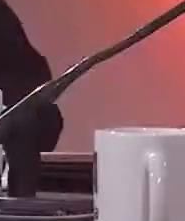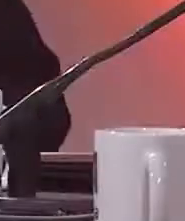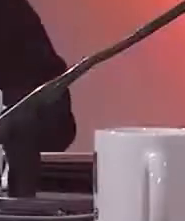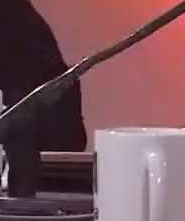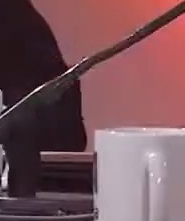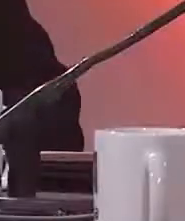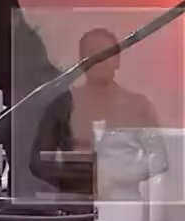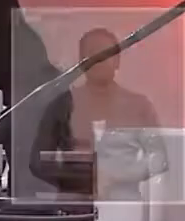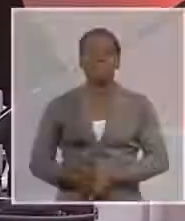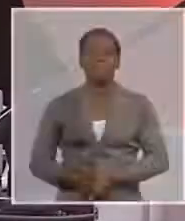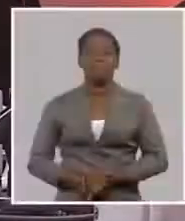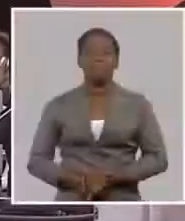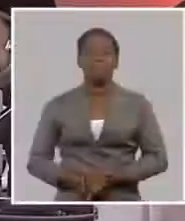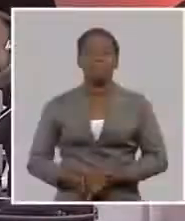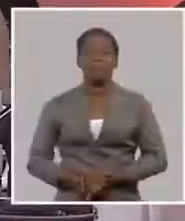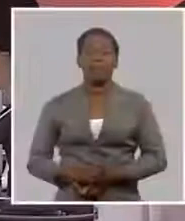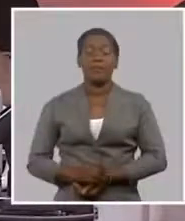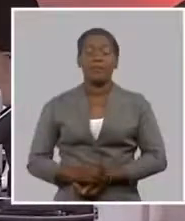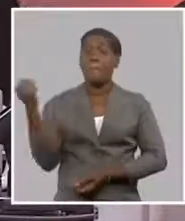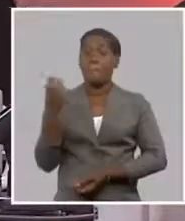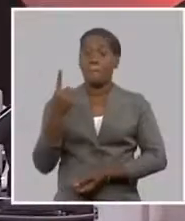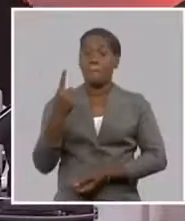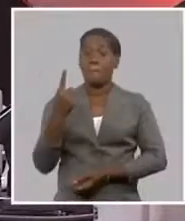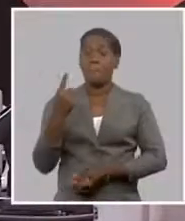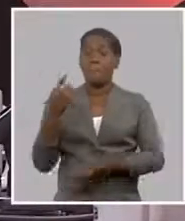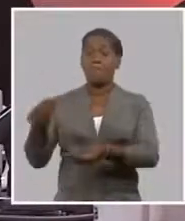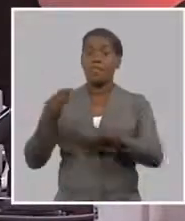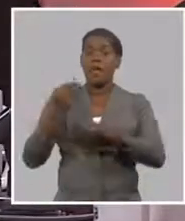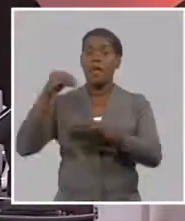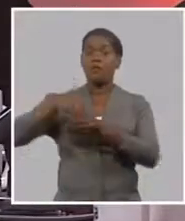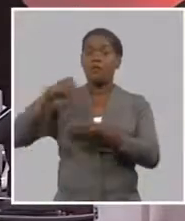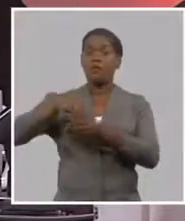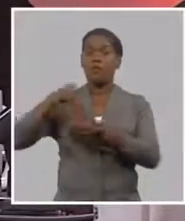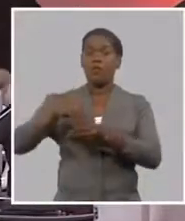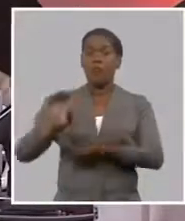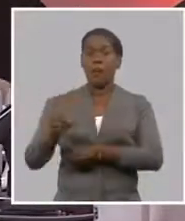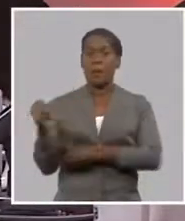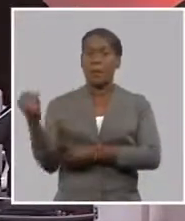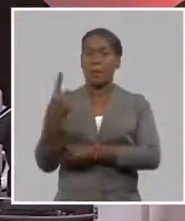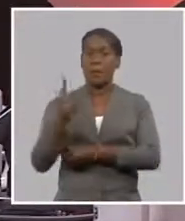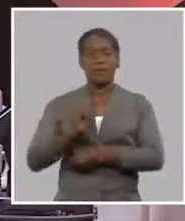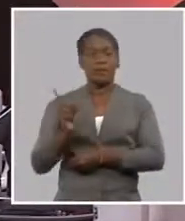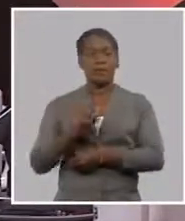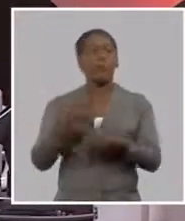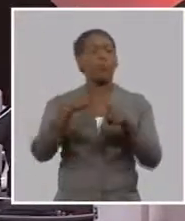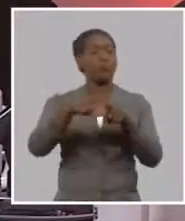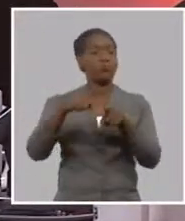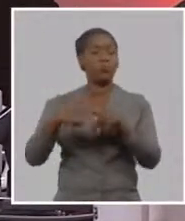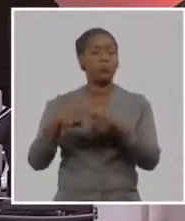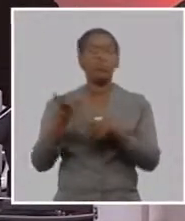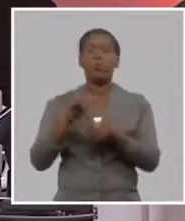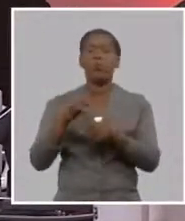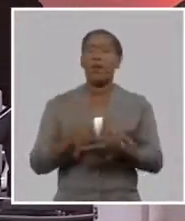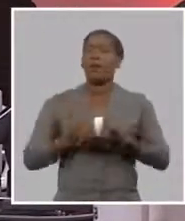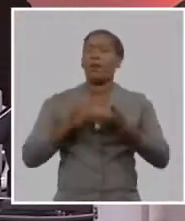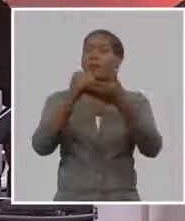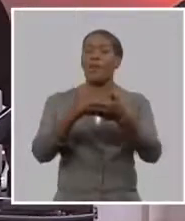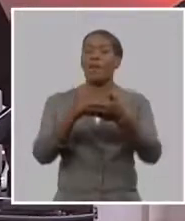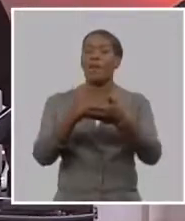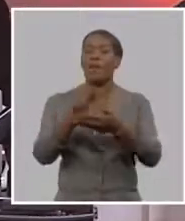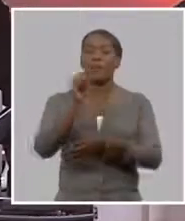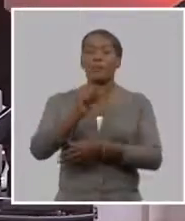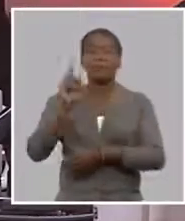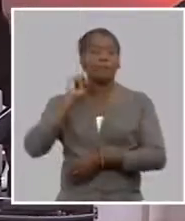bueno no solo el crédito bancario estimula la producción también los seguros tienen un papel importante para los productores y